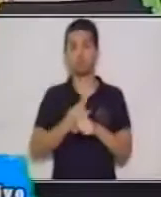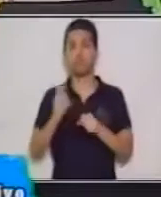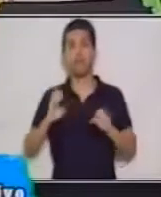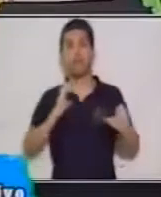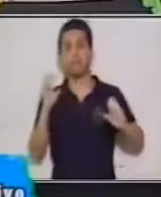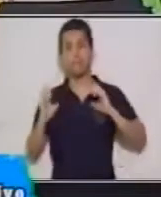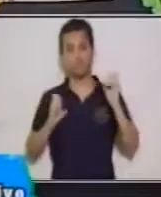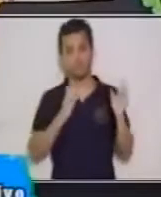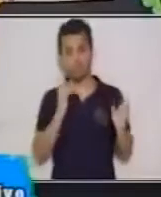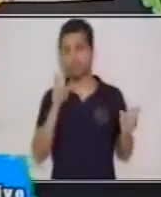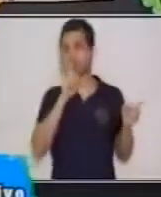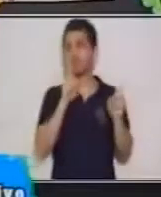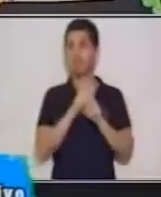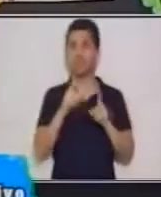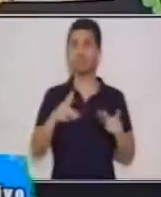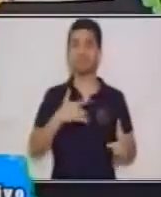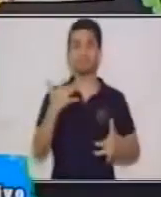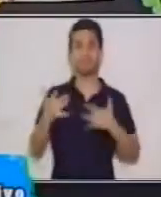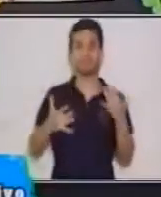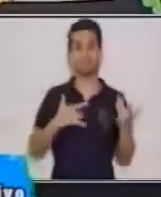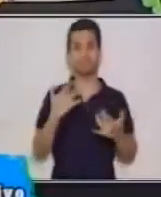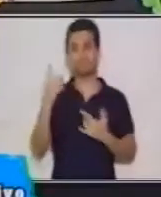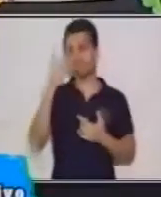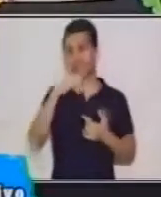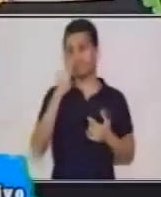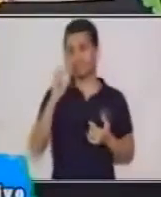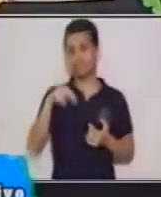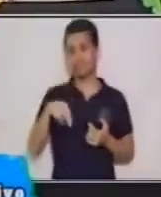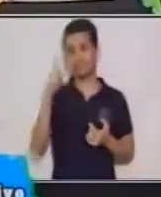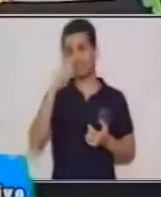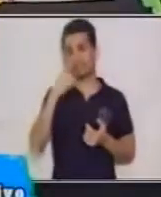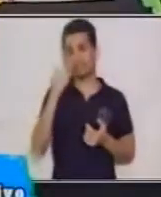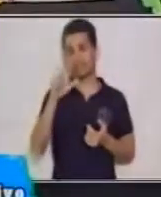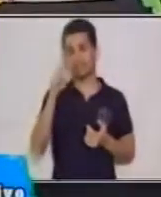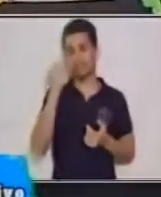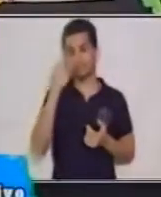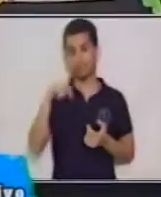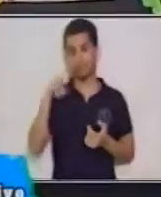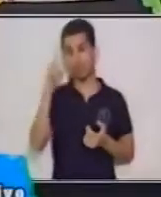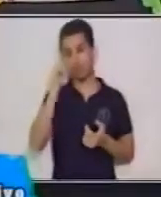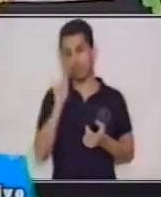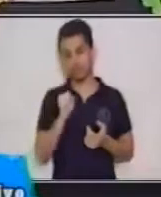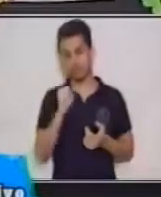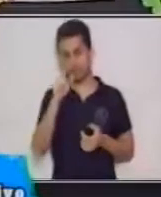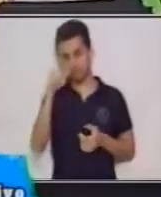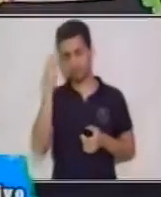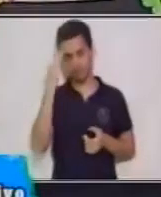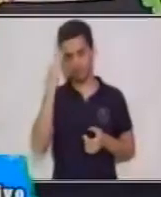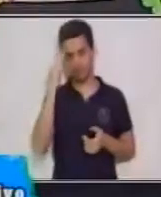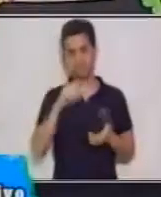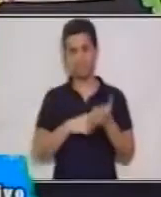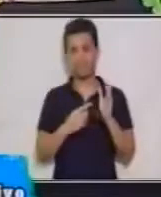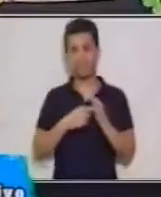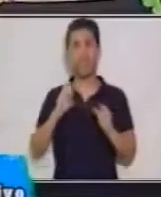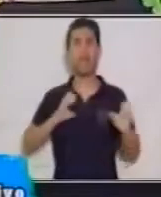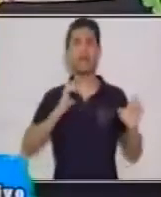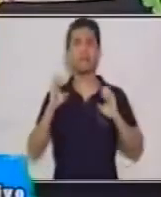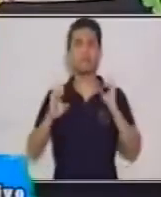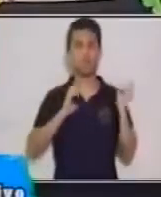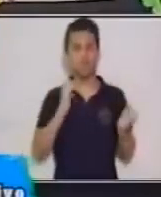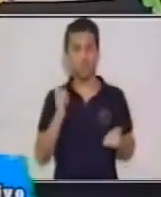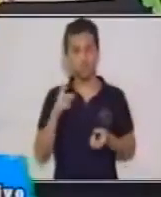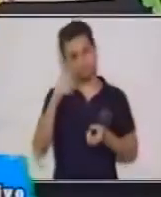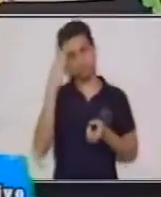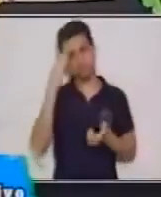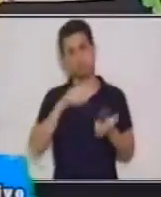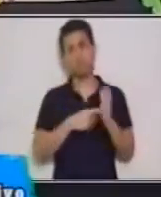y las sensaciones. Muy bien, ¿saben qué es una emoción? ¿Saben qué es una sensación?